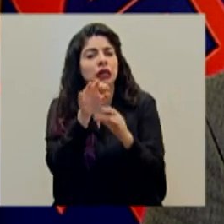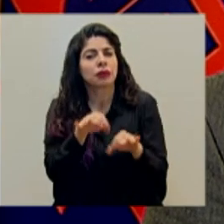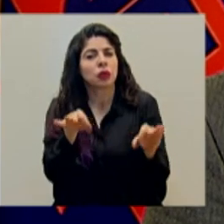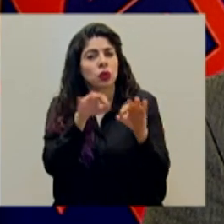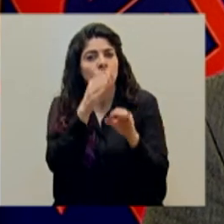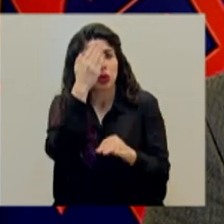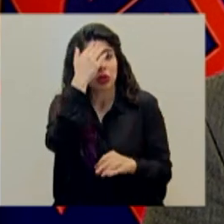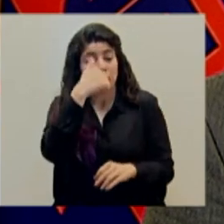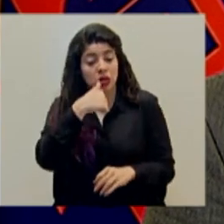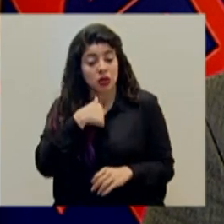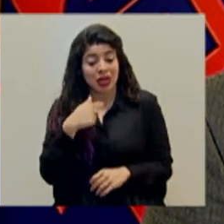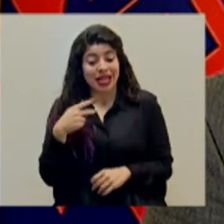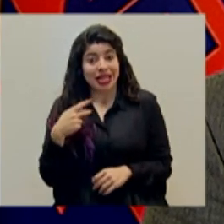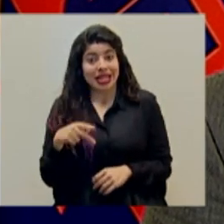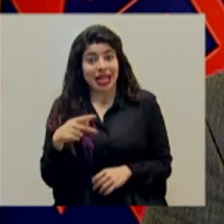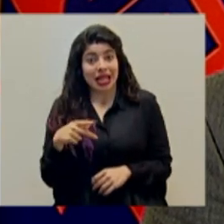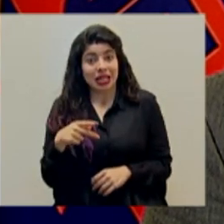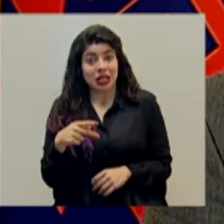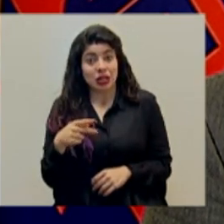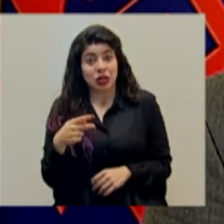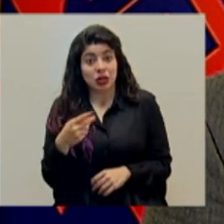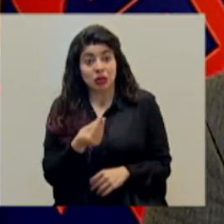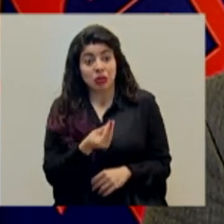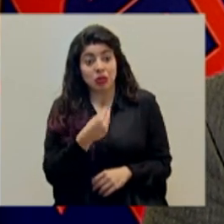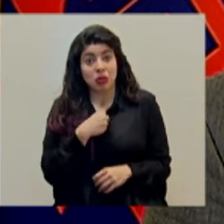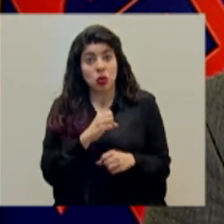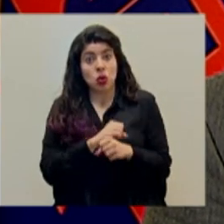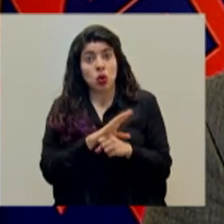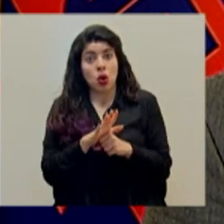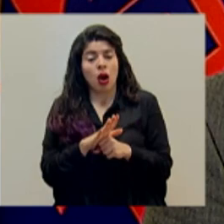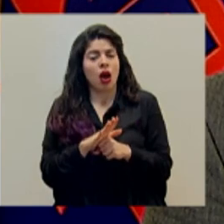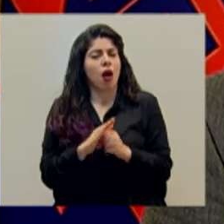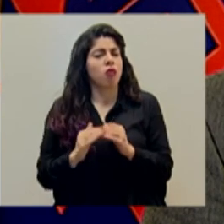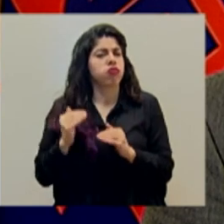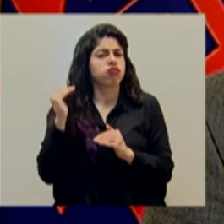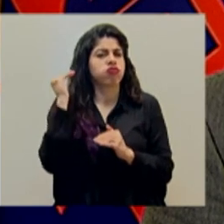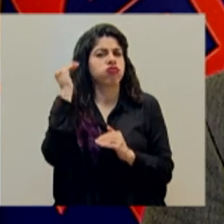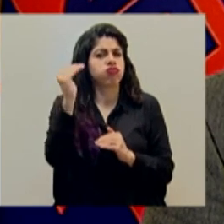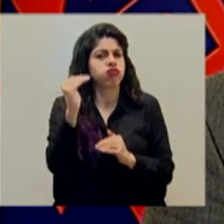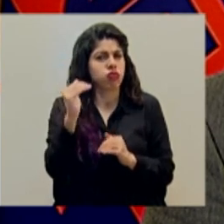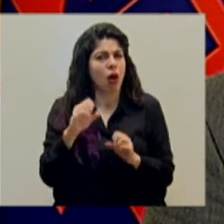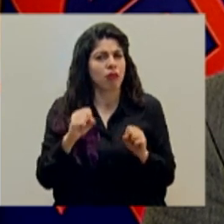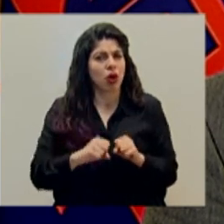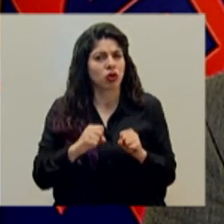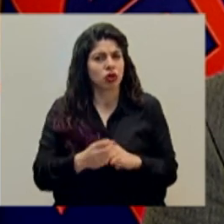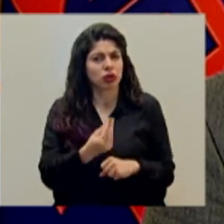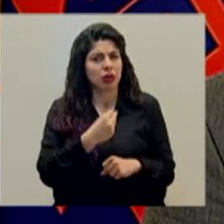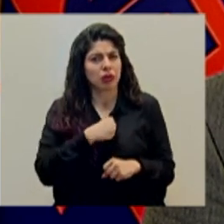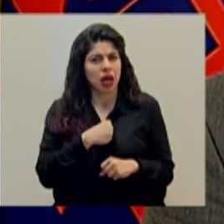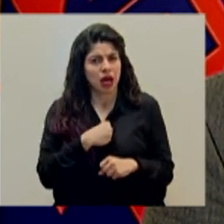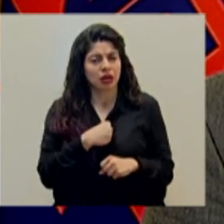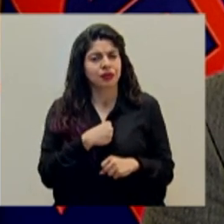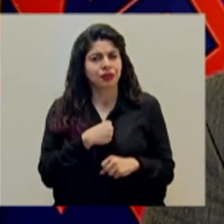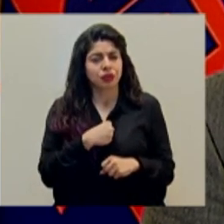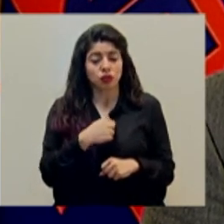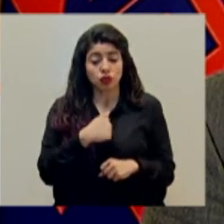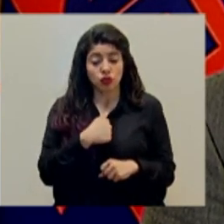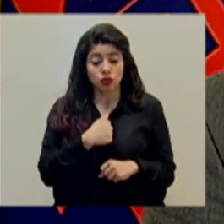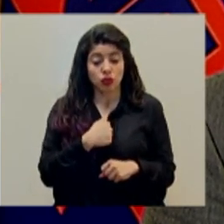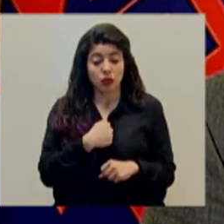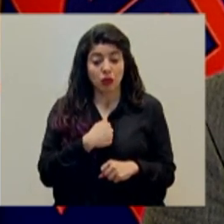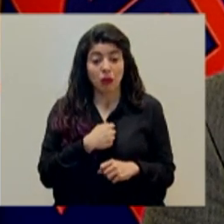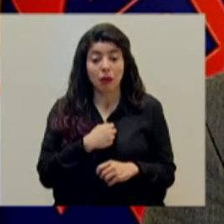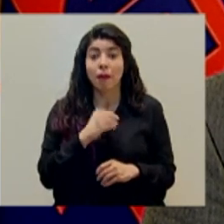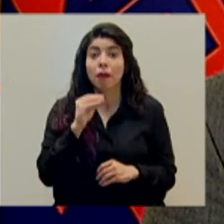nuestro riesgo de enfermar por la COVID-19 incrementa de forma significativa y poder ser nosotros transmisores